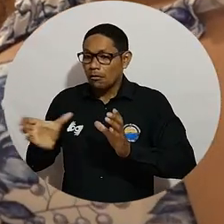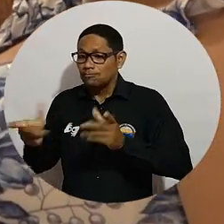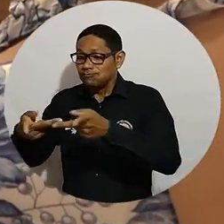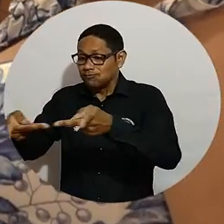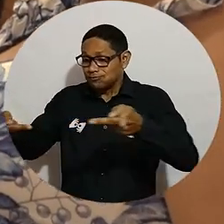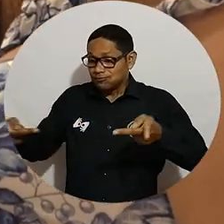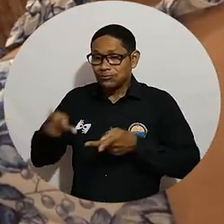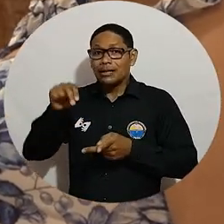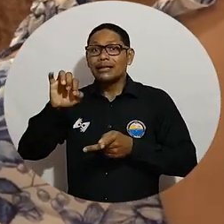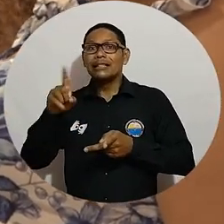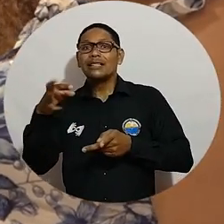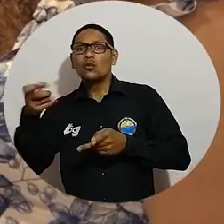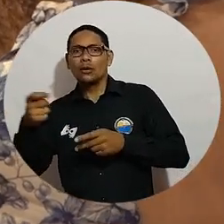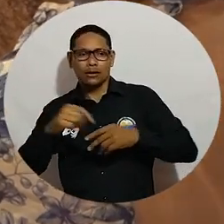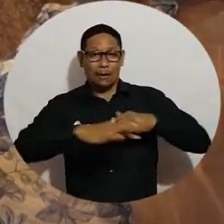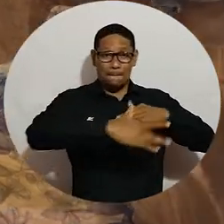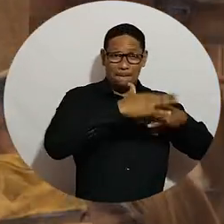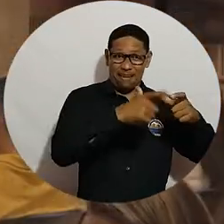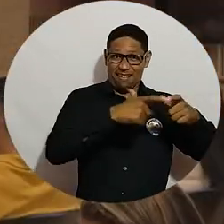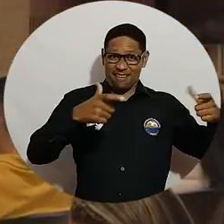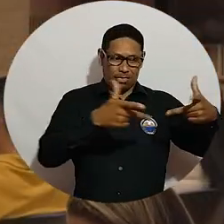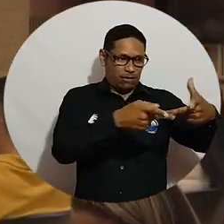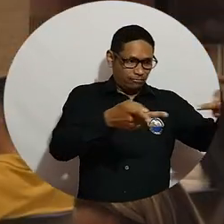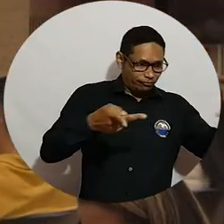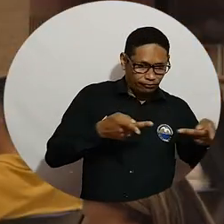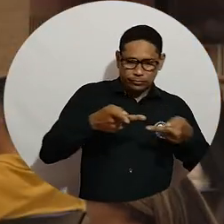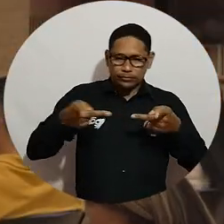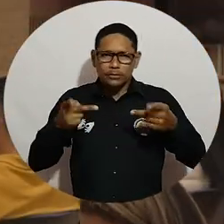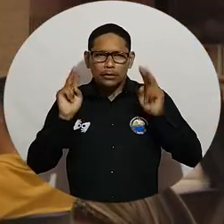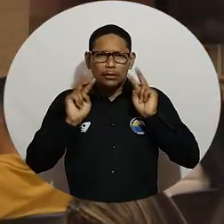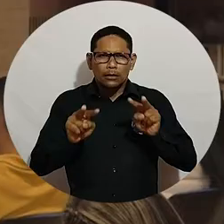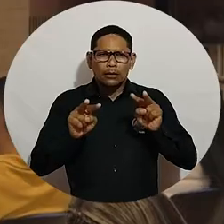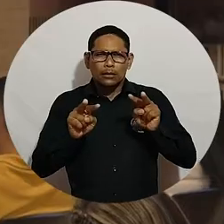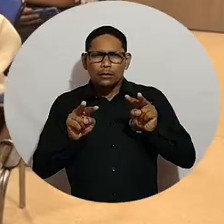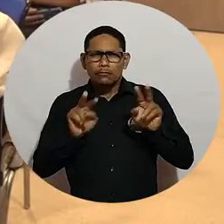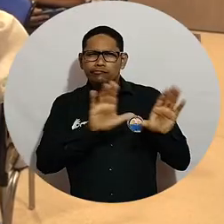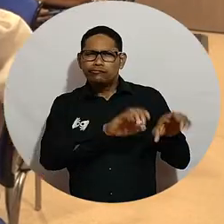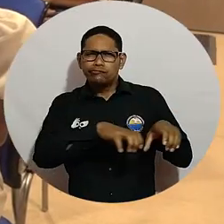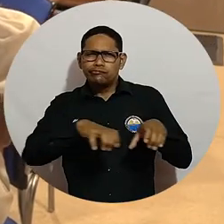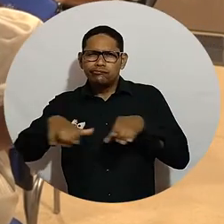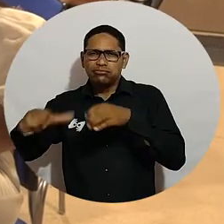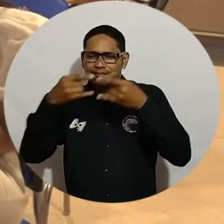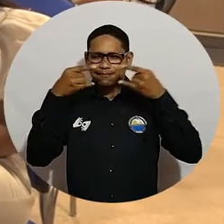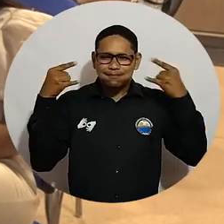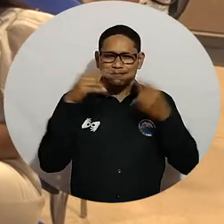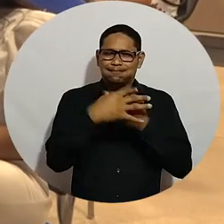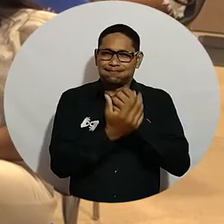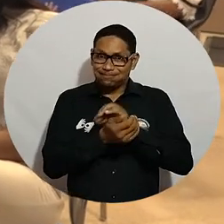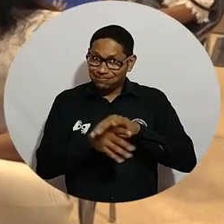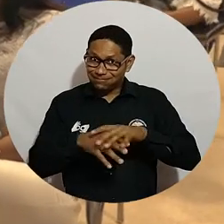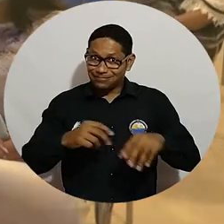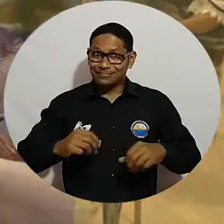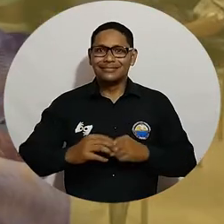auditorios Nehuaje y Playa Grande, donde vieron la transmisión de la ceremonia con todos los protocolos de bioseguridad.